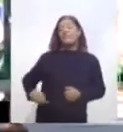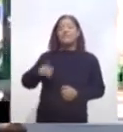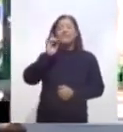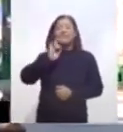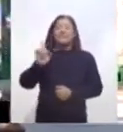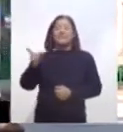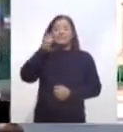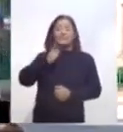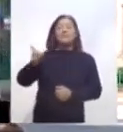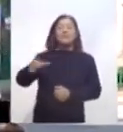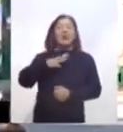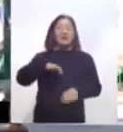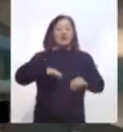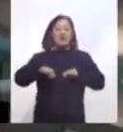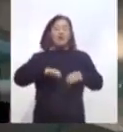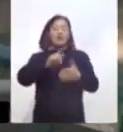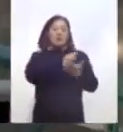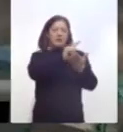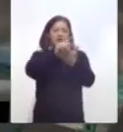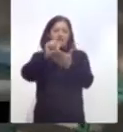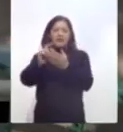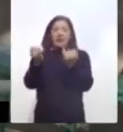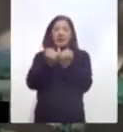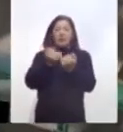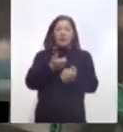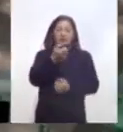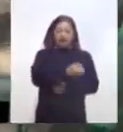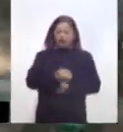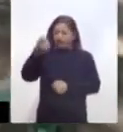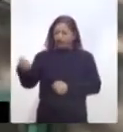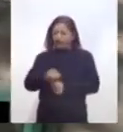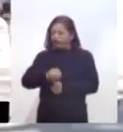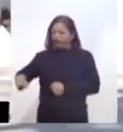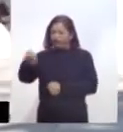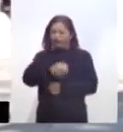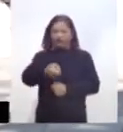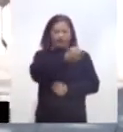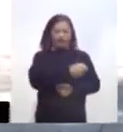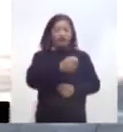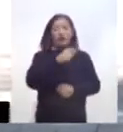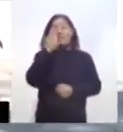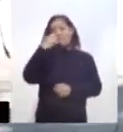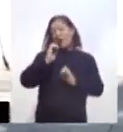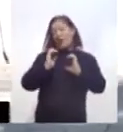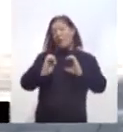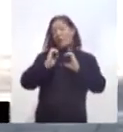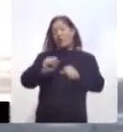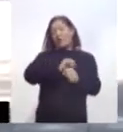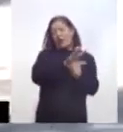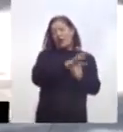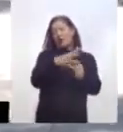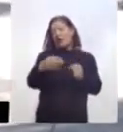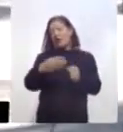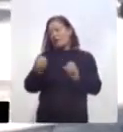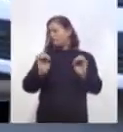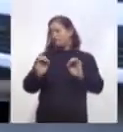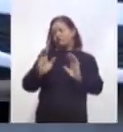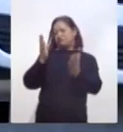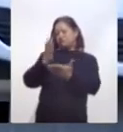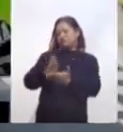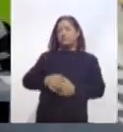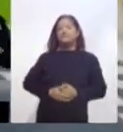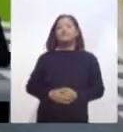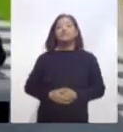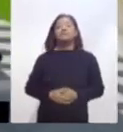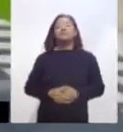lleva a cabo trabajos de sanitización y desinfección en espacios públicos para prevenir contagios de COVID-19. Otra acción que han puesto